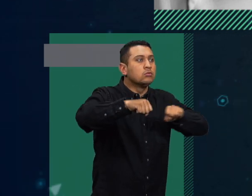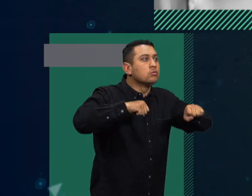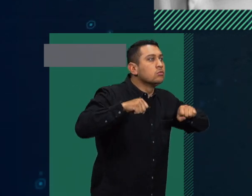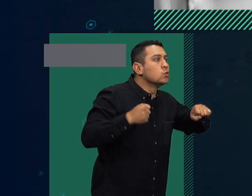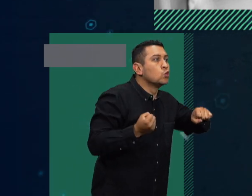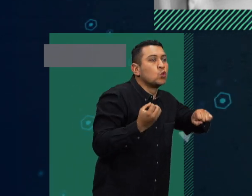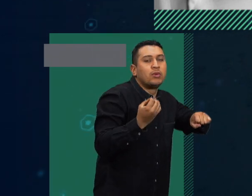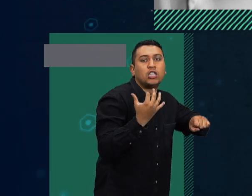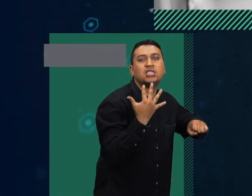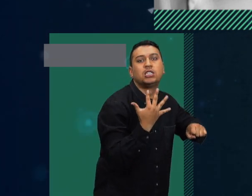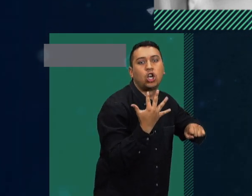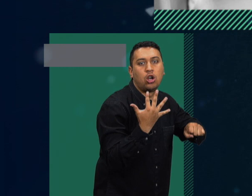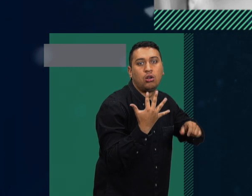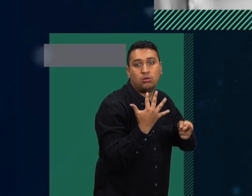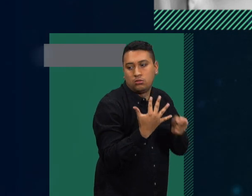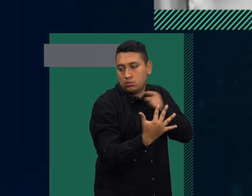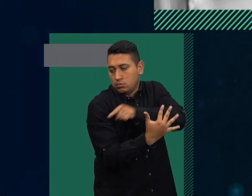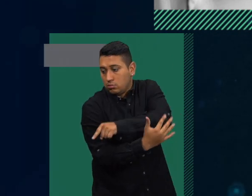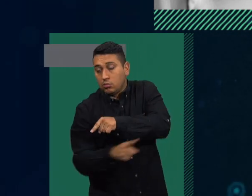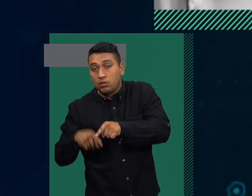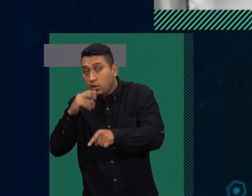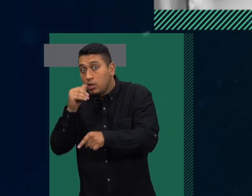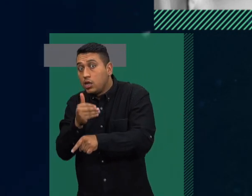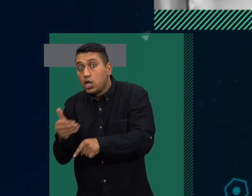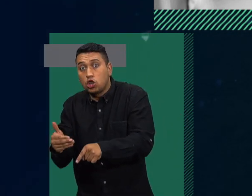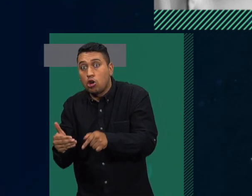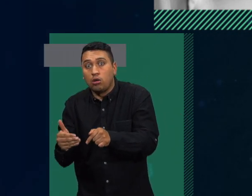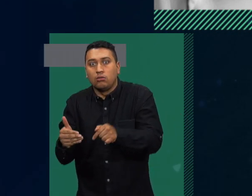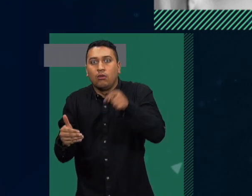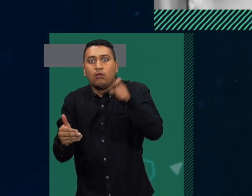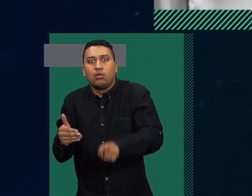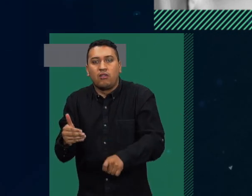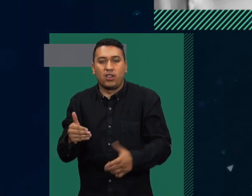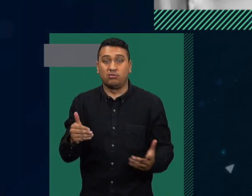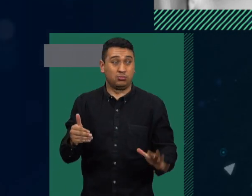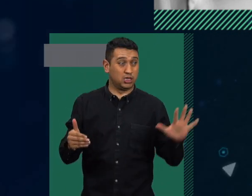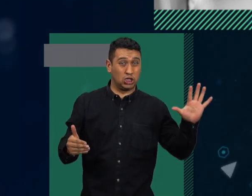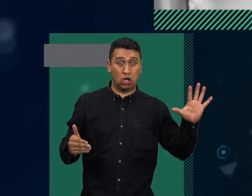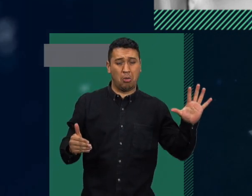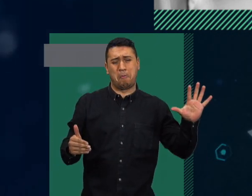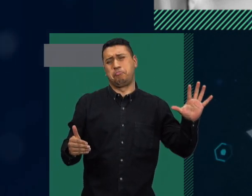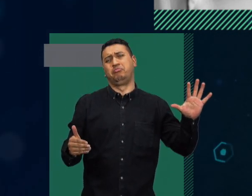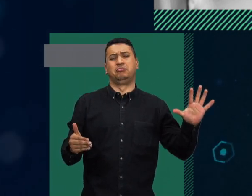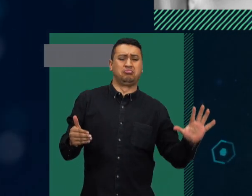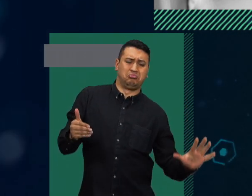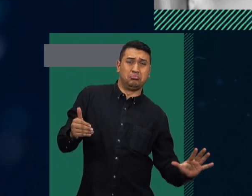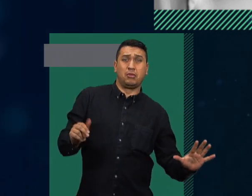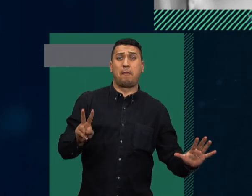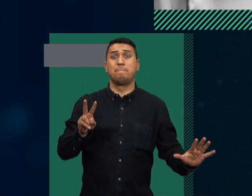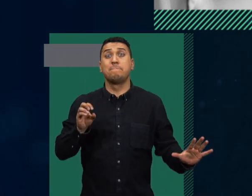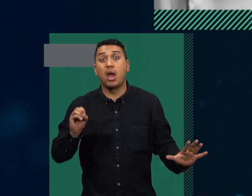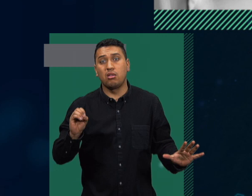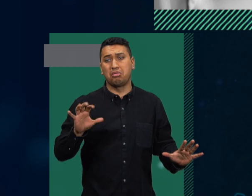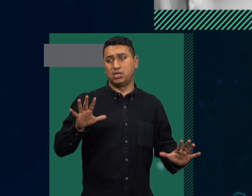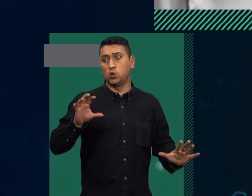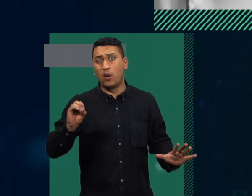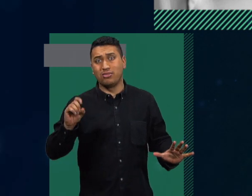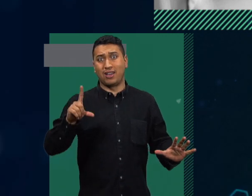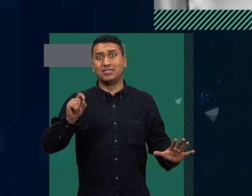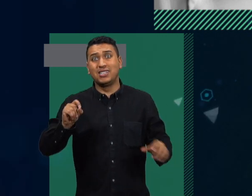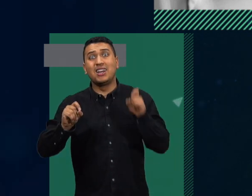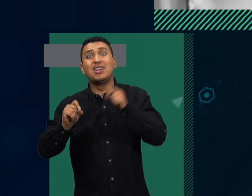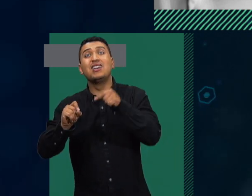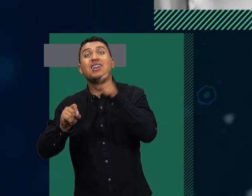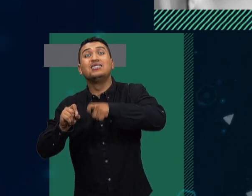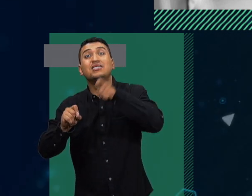calificación no 5, 20 o 50 o 100. Bueno, ese adulto que no se puede mover, se angustia de la